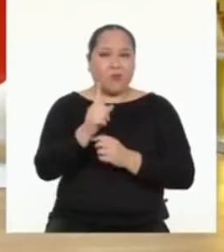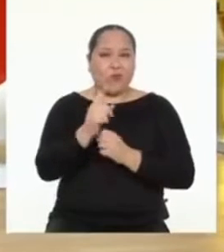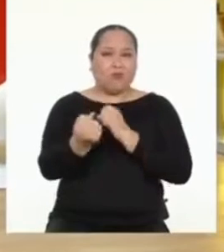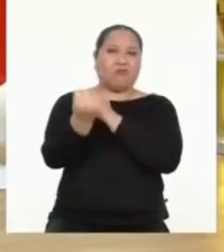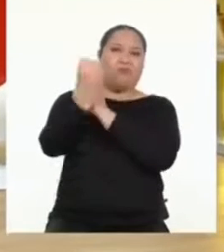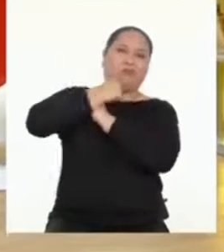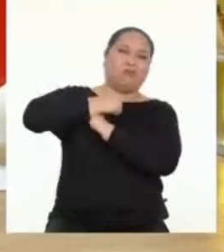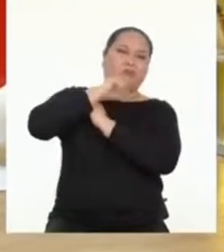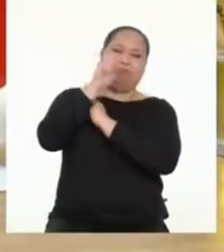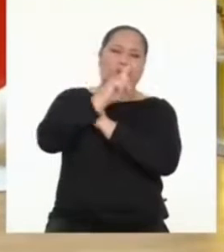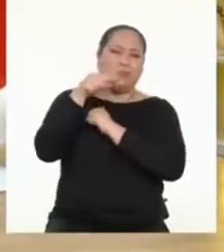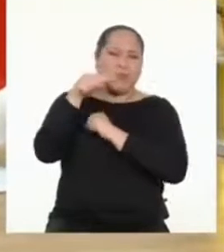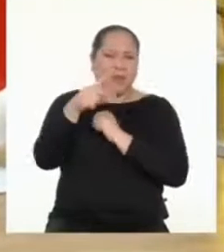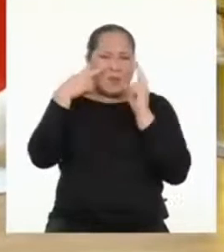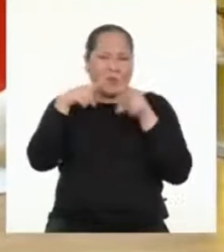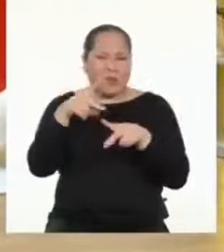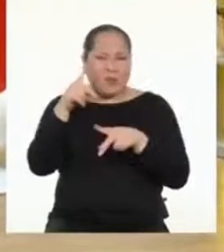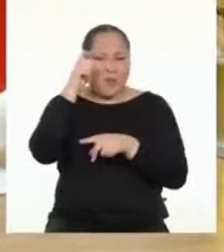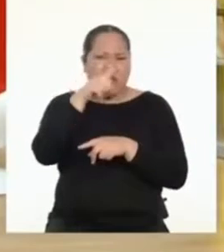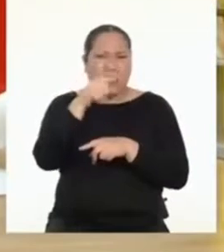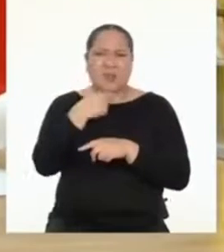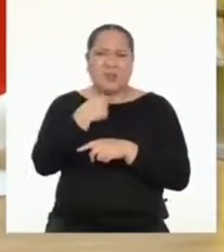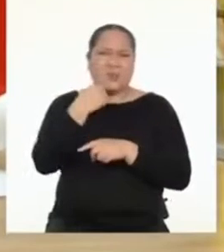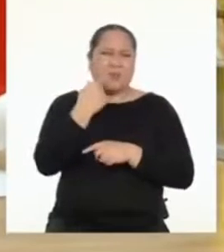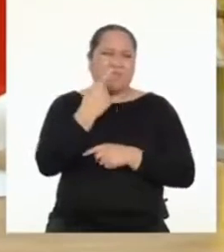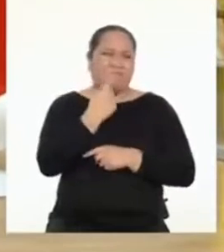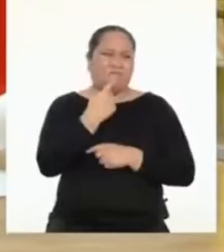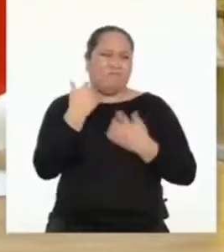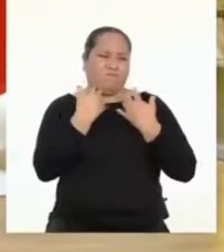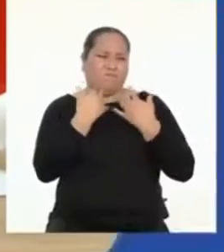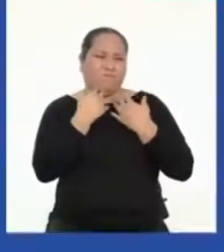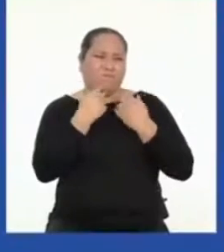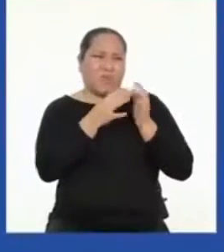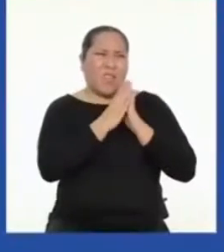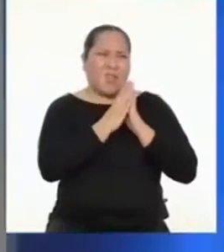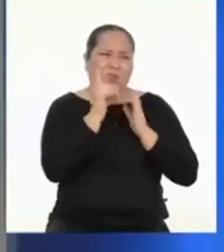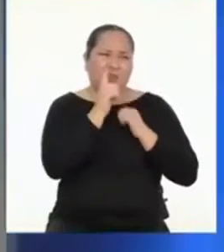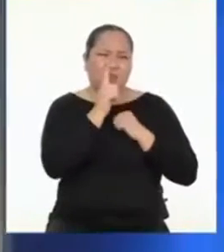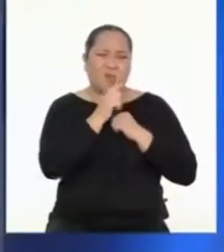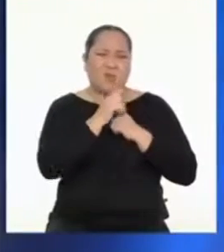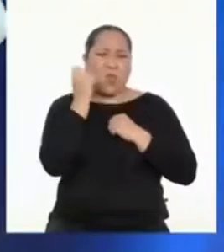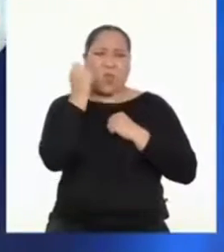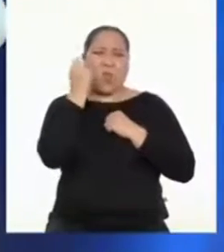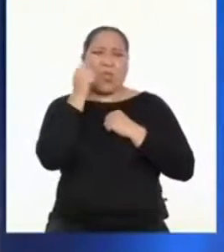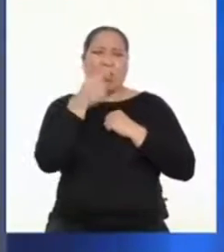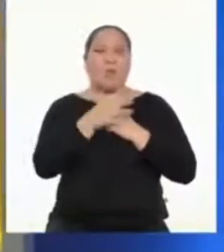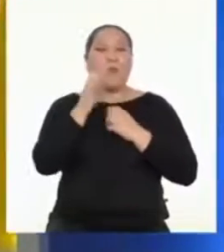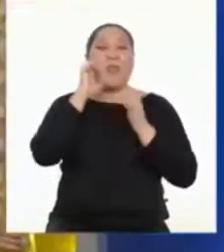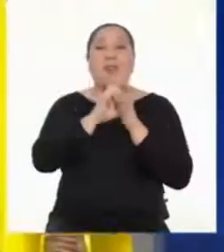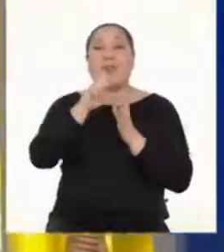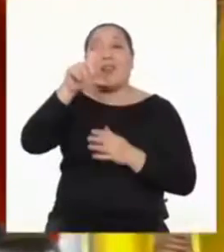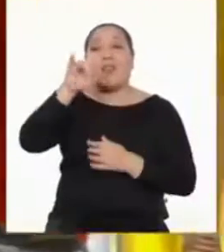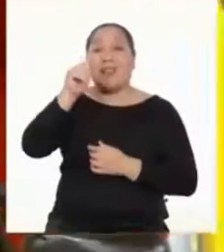ganar. Por difícil que parezca o por el miedo a pedir ayuda o la flojera al no entender algo. Como Lita,